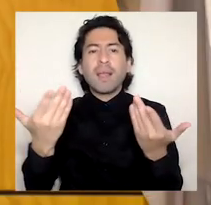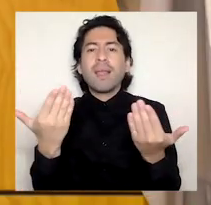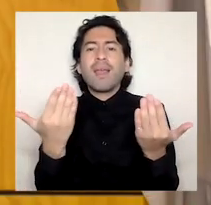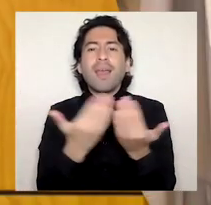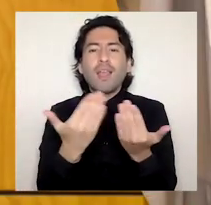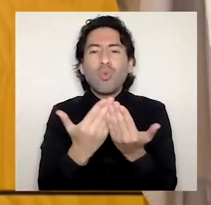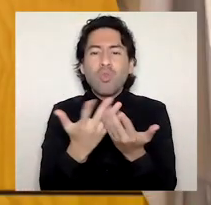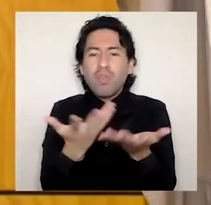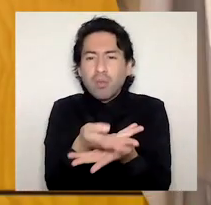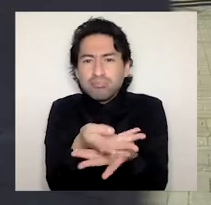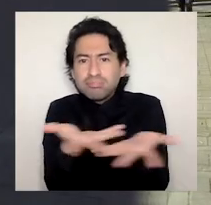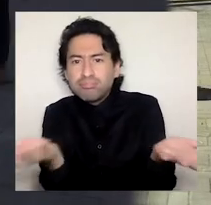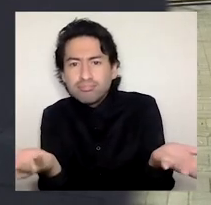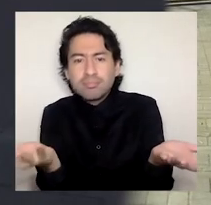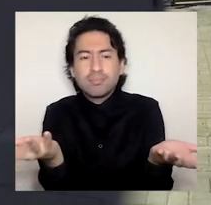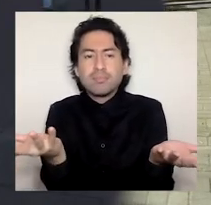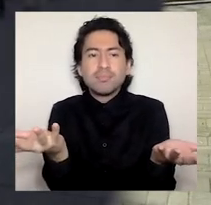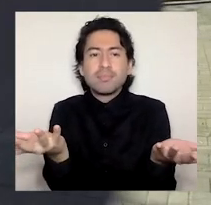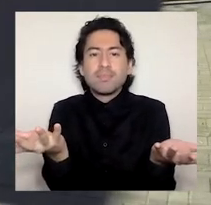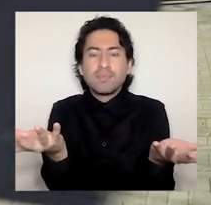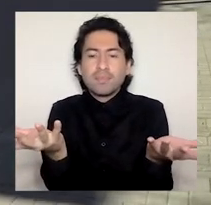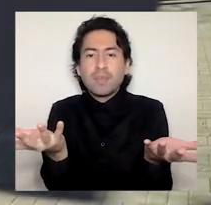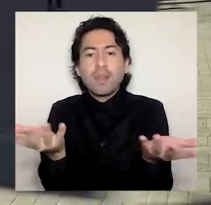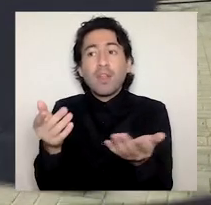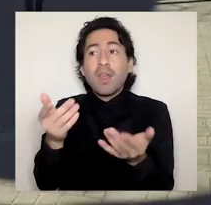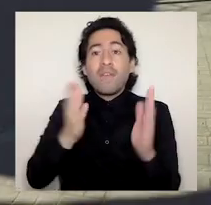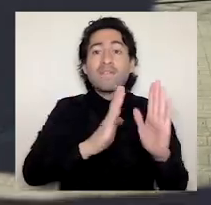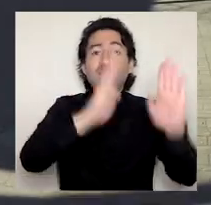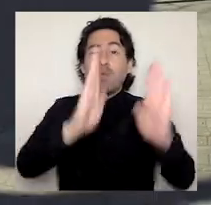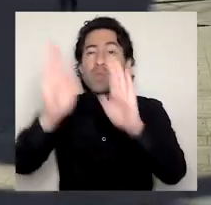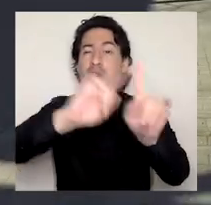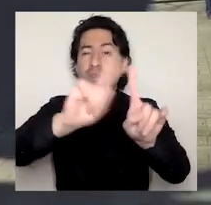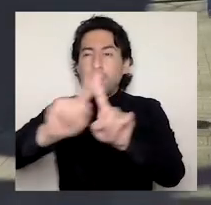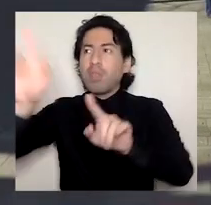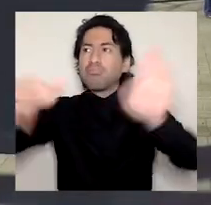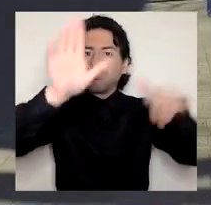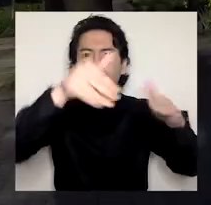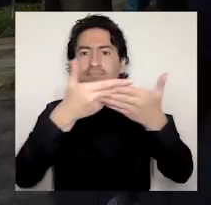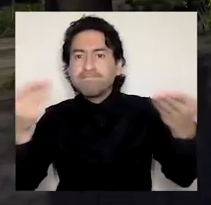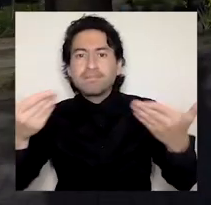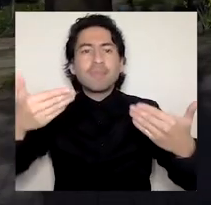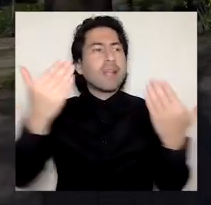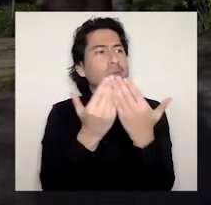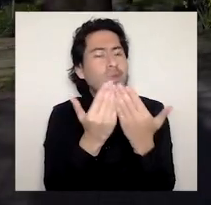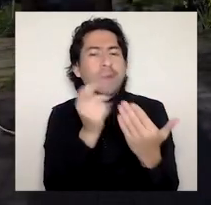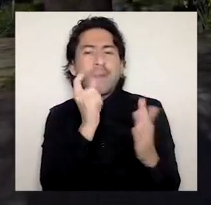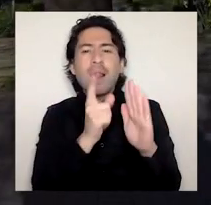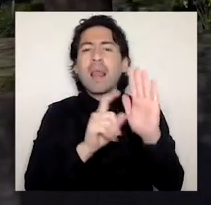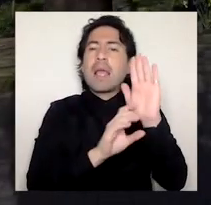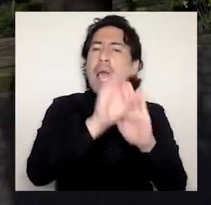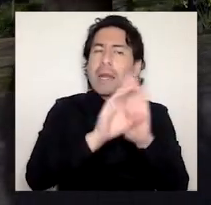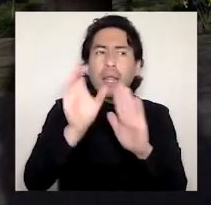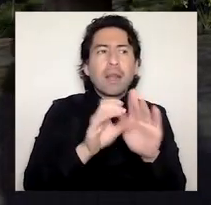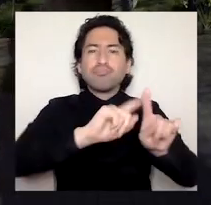estudio de la oferta académica. Convocaremos a las facultades a estudiar la situación de la actual oferta de